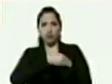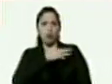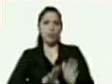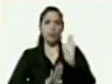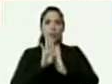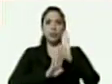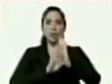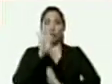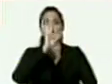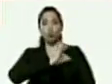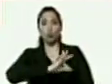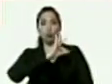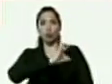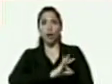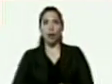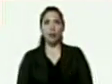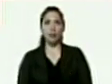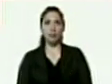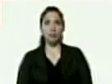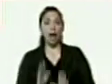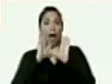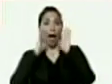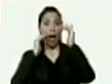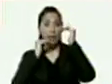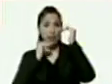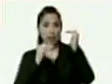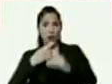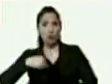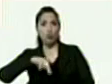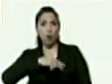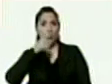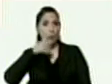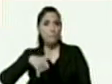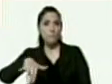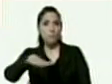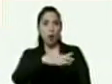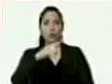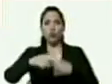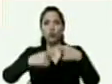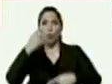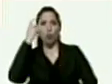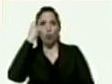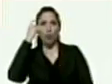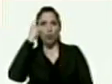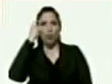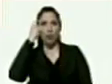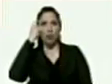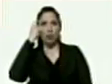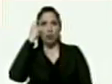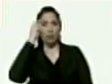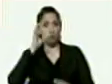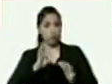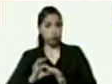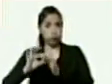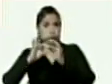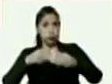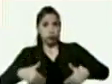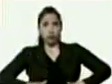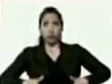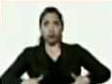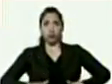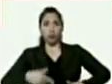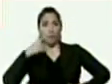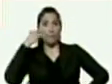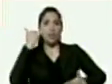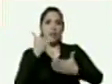social para atender a nuestro pueblo todos los días todos los días un esfuerzo y miren la